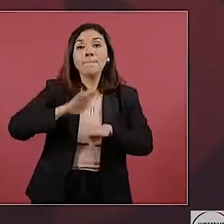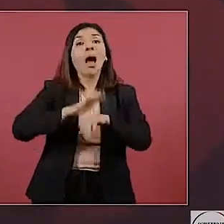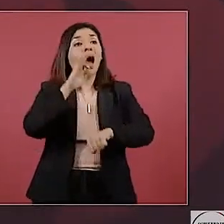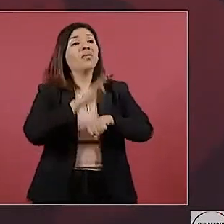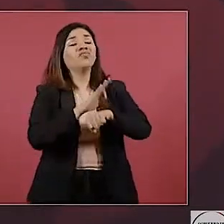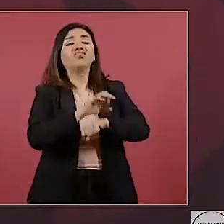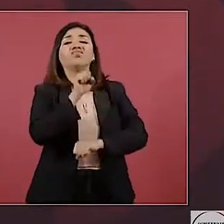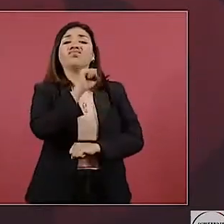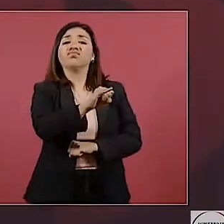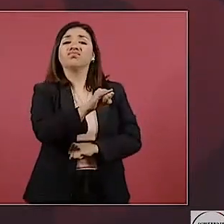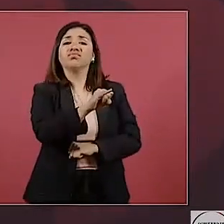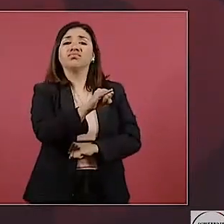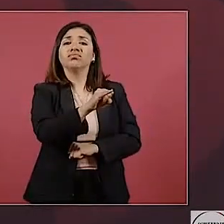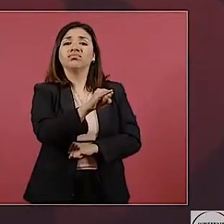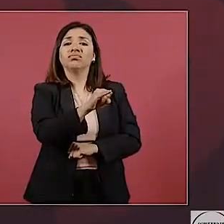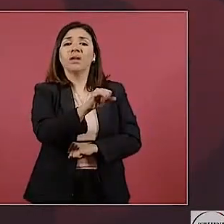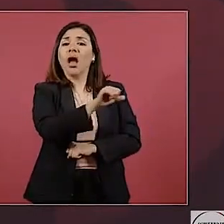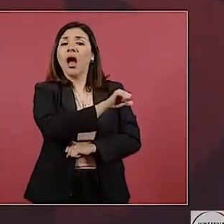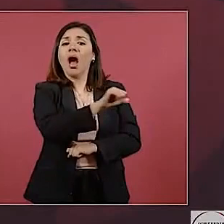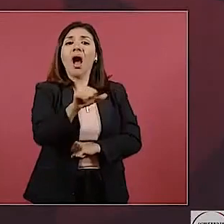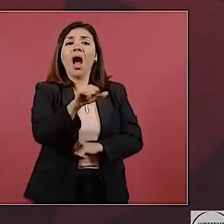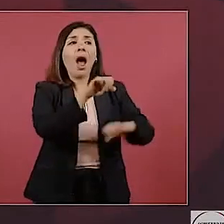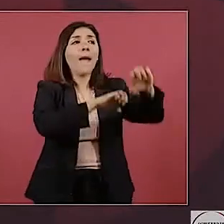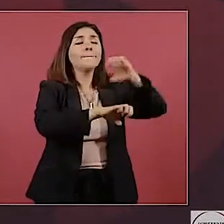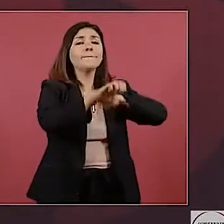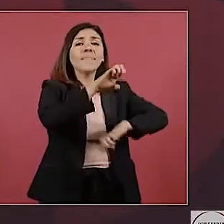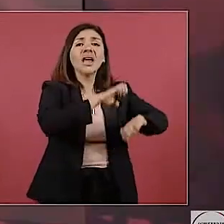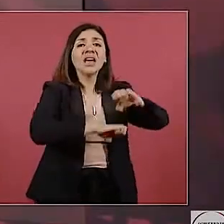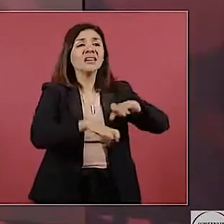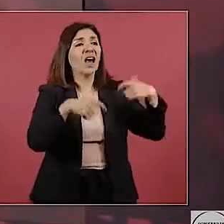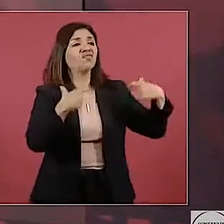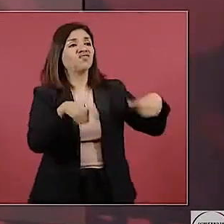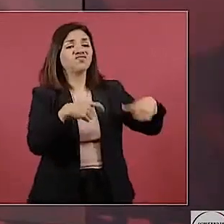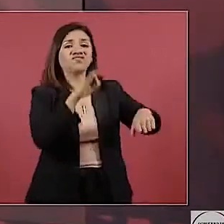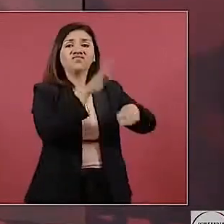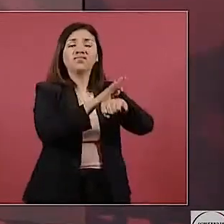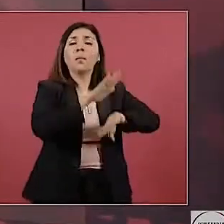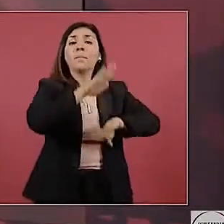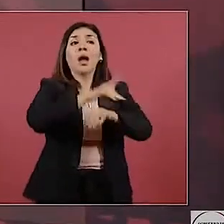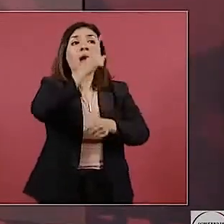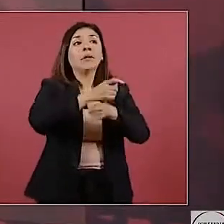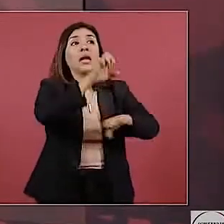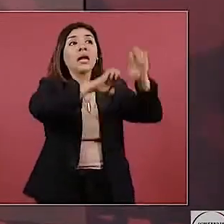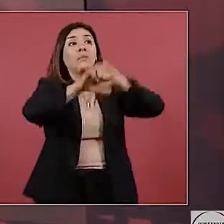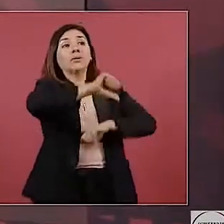a las empresas particulares, sobre todo extranjeras.